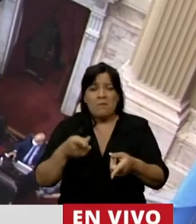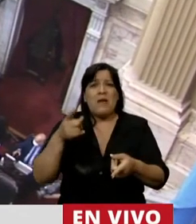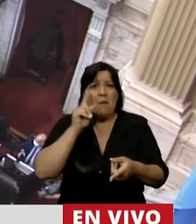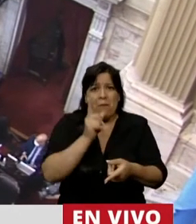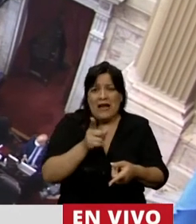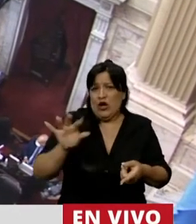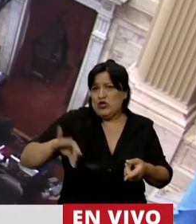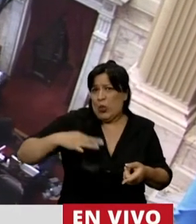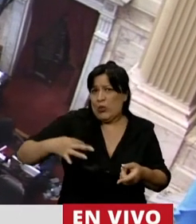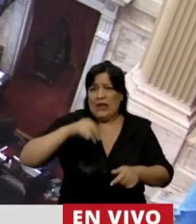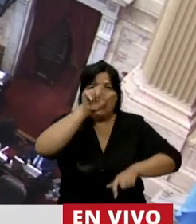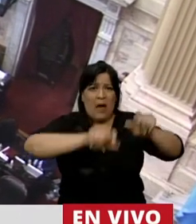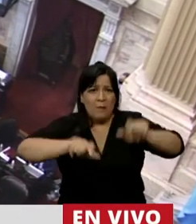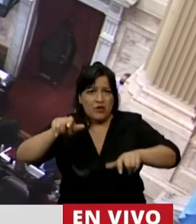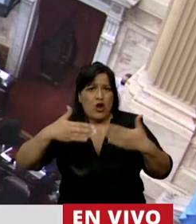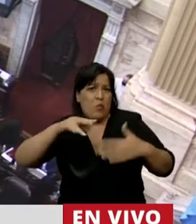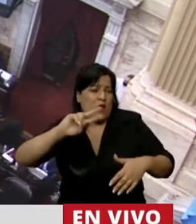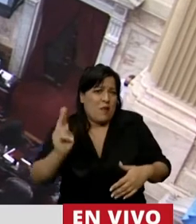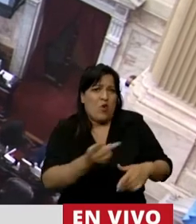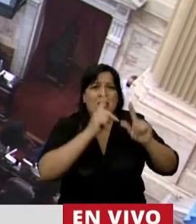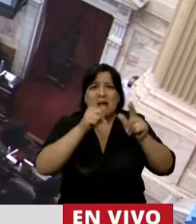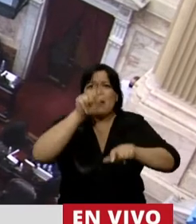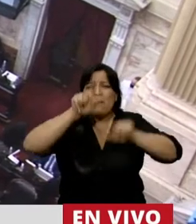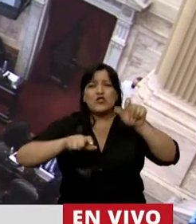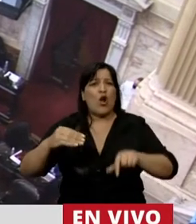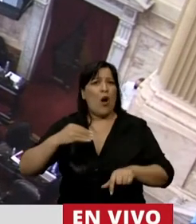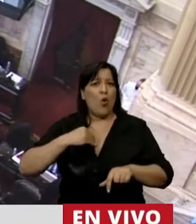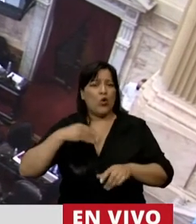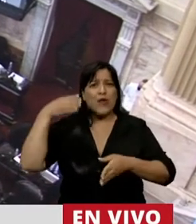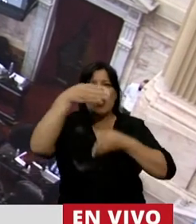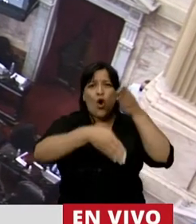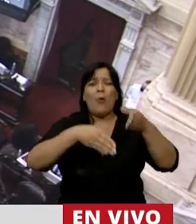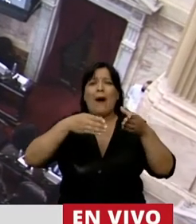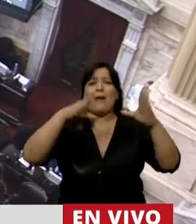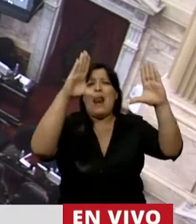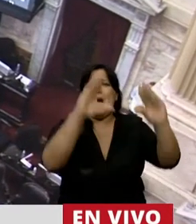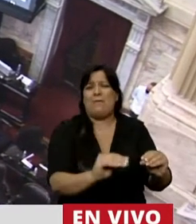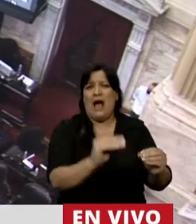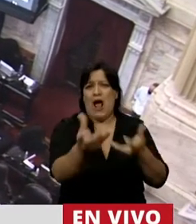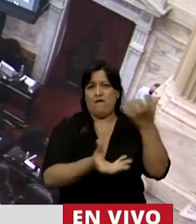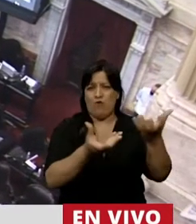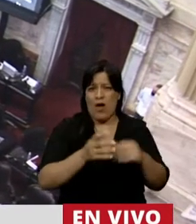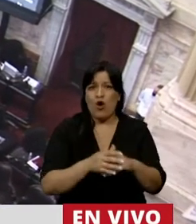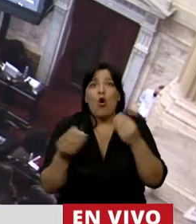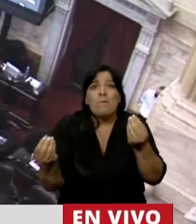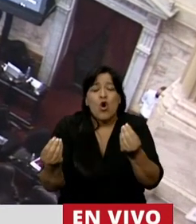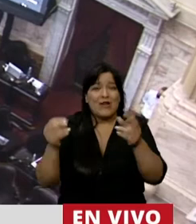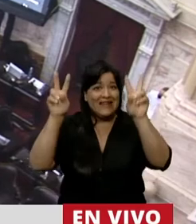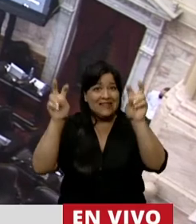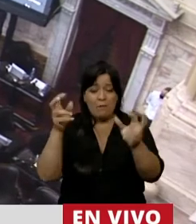rurales, de familias y del personal voluntario que acude a apagar esos incendios. Porque el fuego,